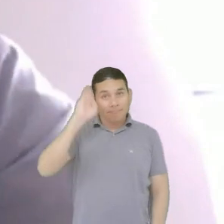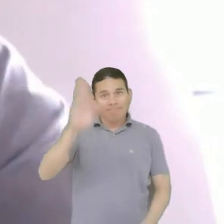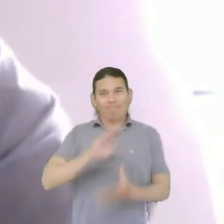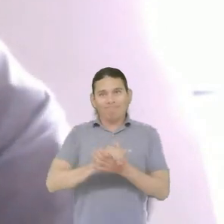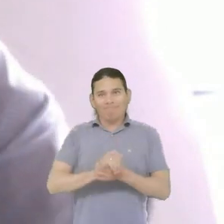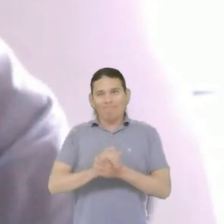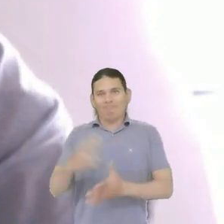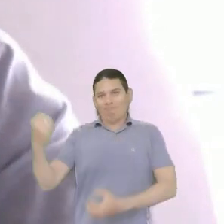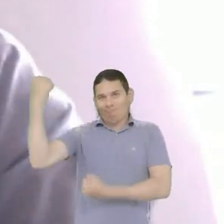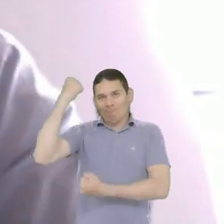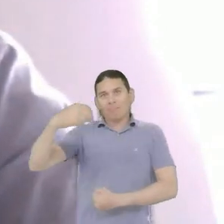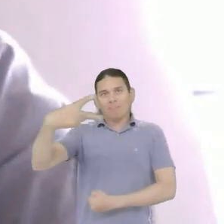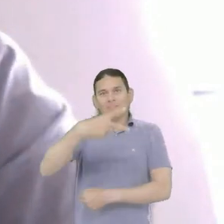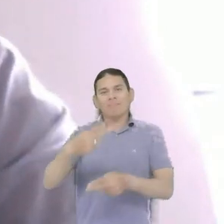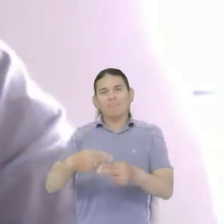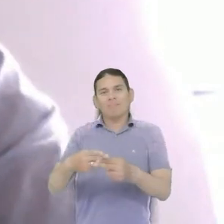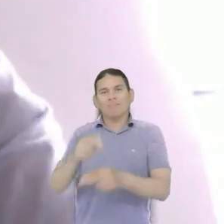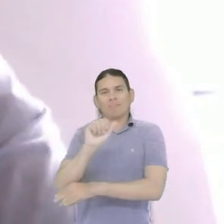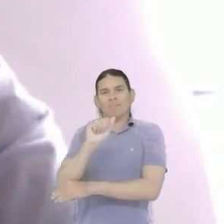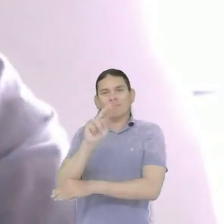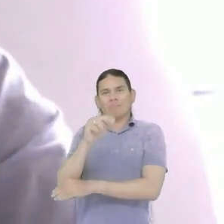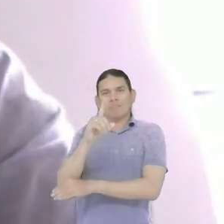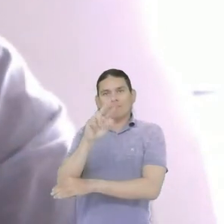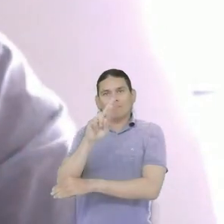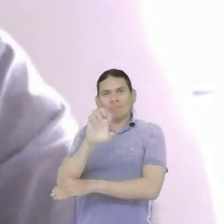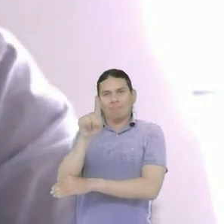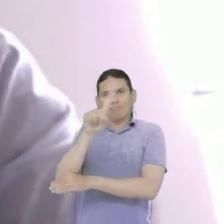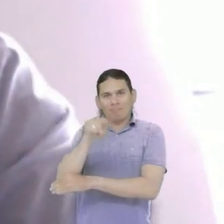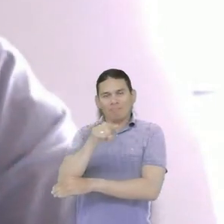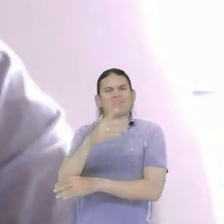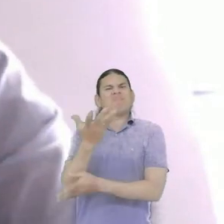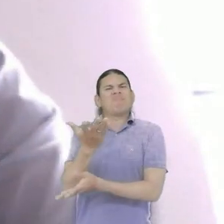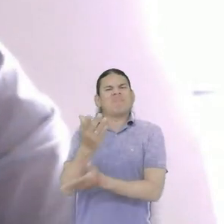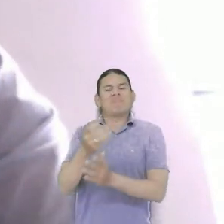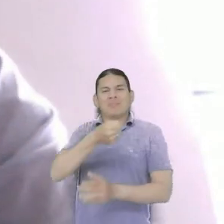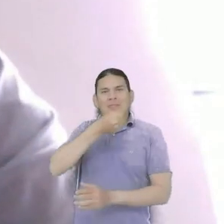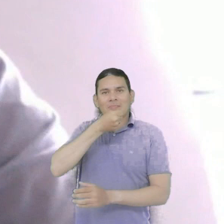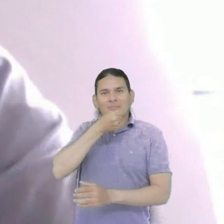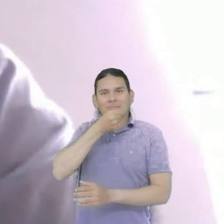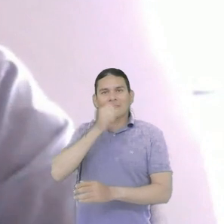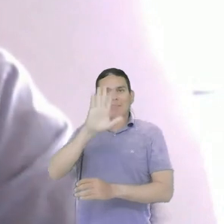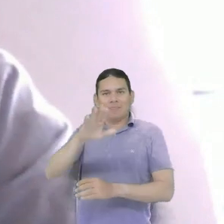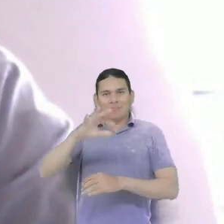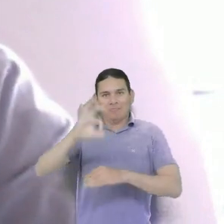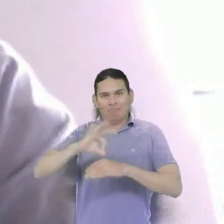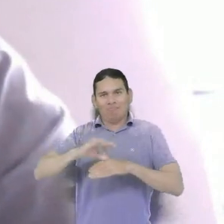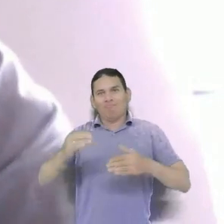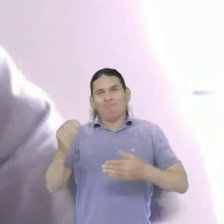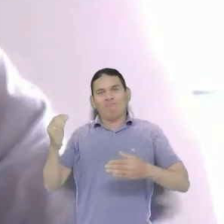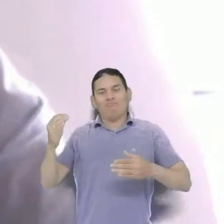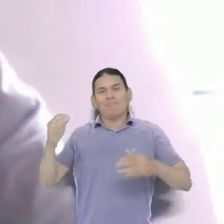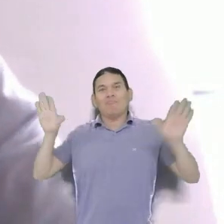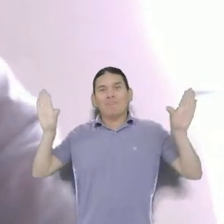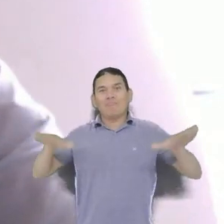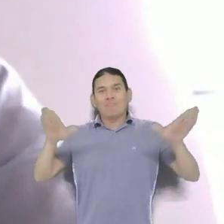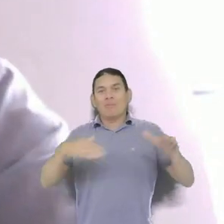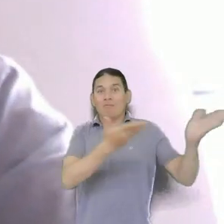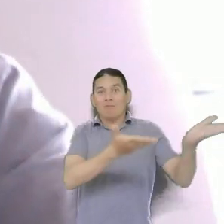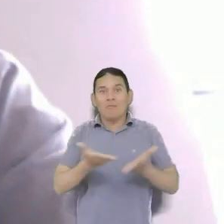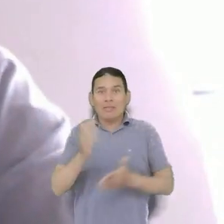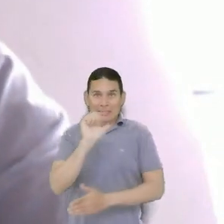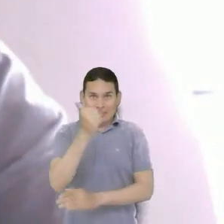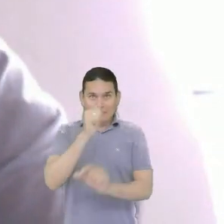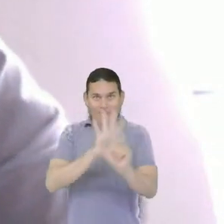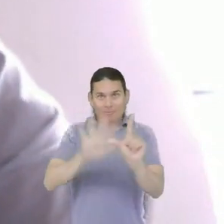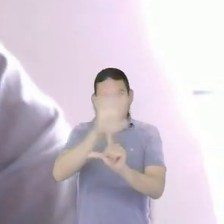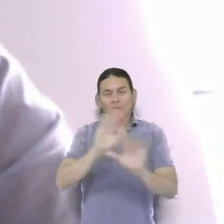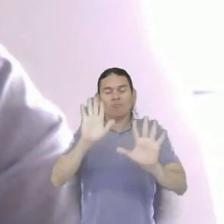Hola amigos de Sport Power 2, mi nombre es Andrés Gutiérrez, comunicador social de la Fundación Arcángeles y del Proyecto. Quiero darles la bienvenida al décimo capítulo de